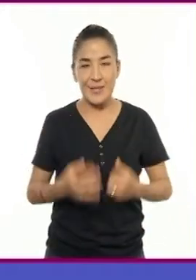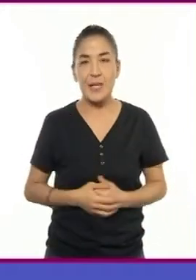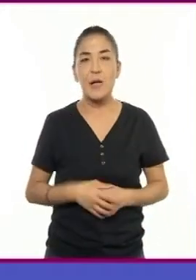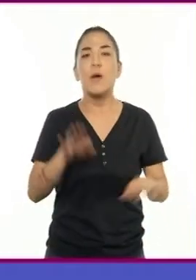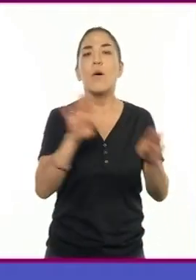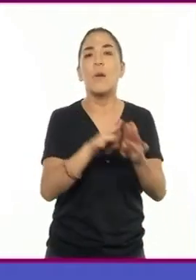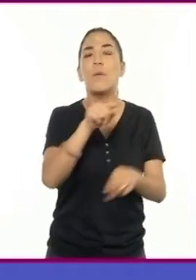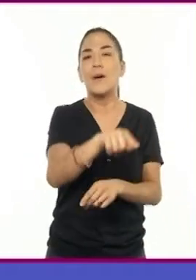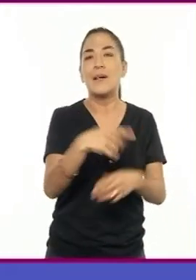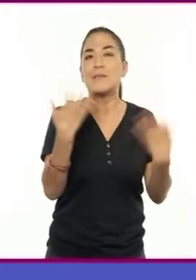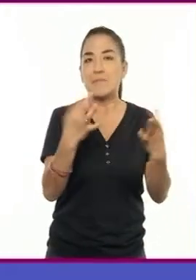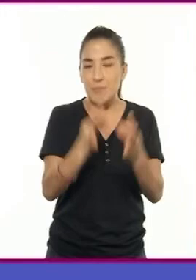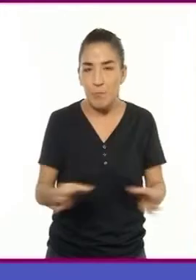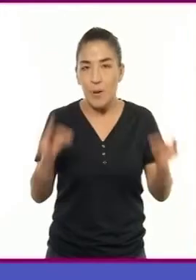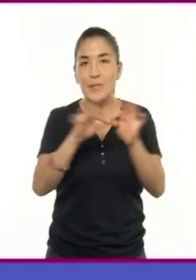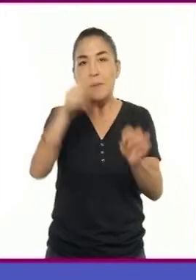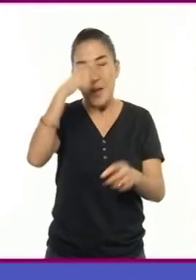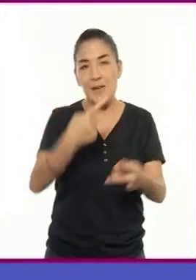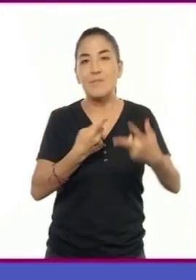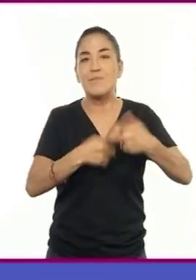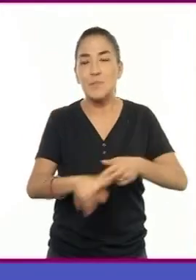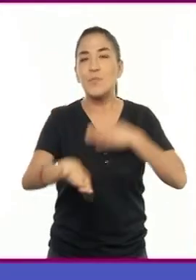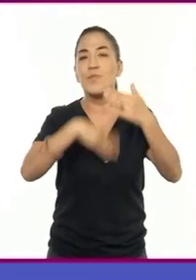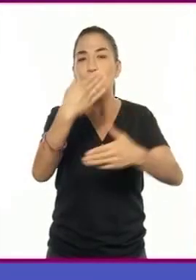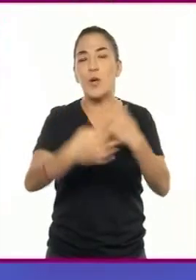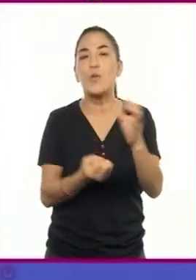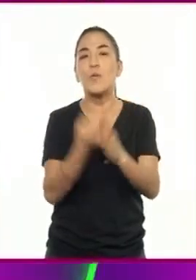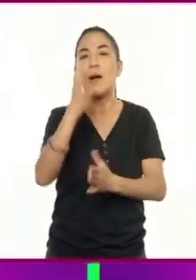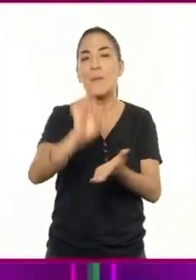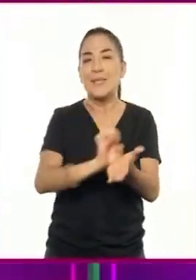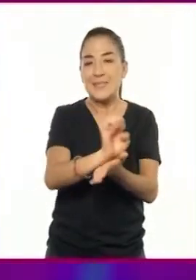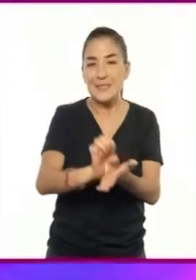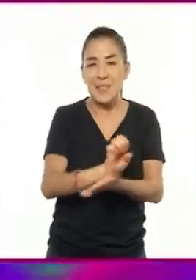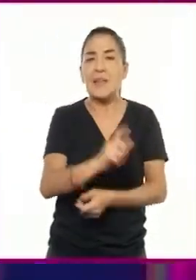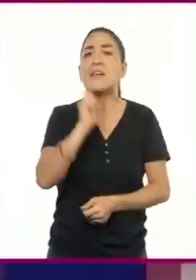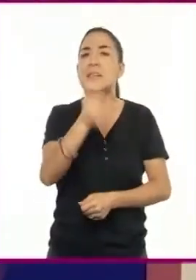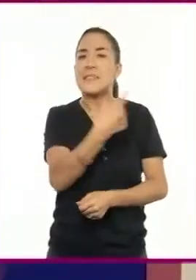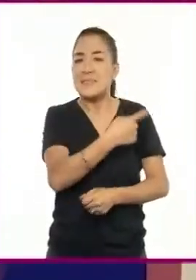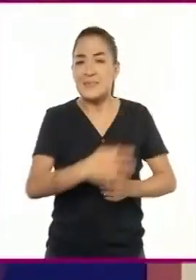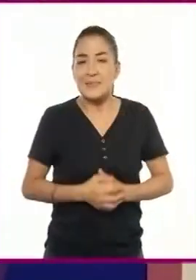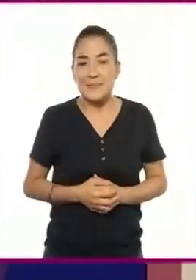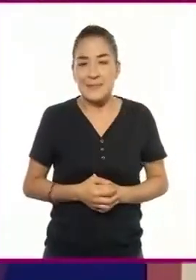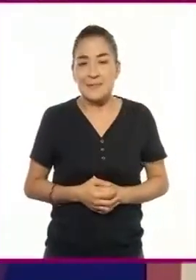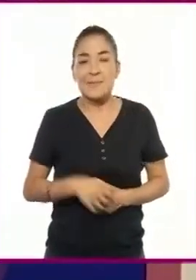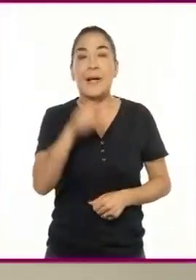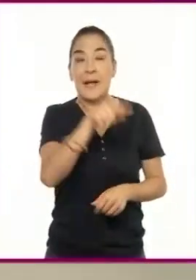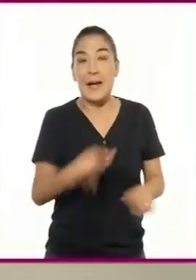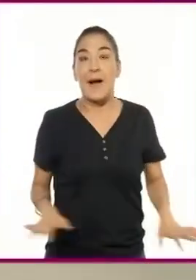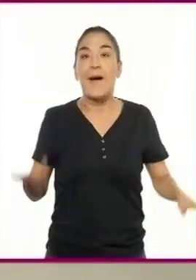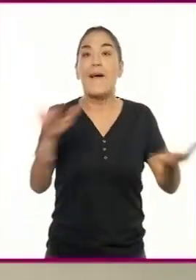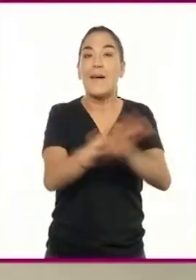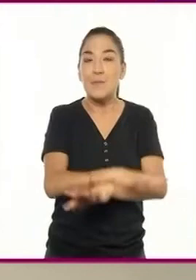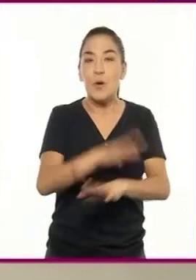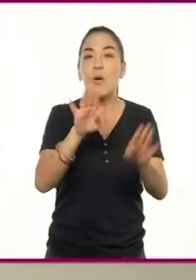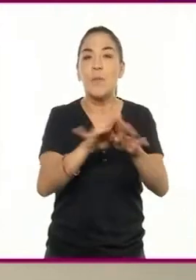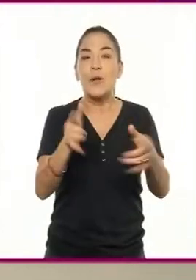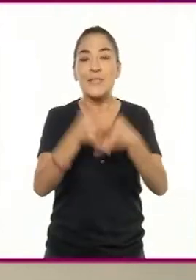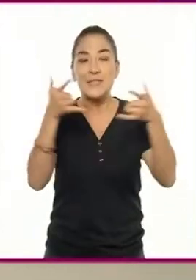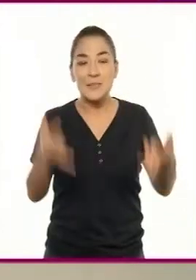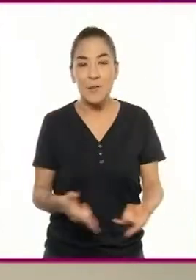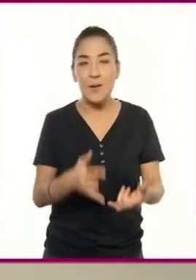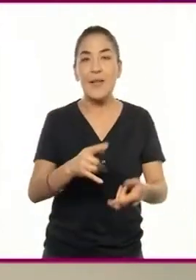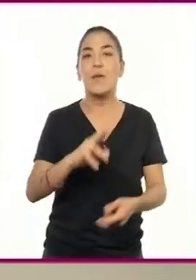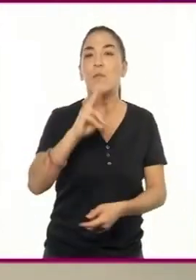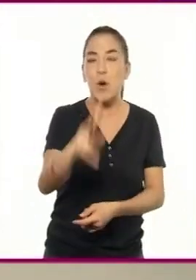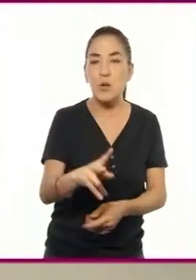es ideal para comenzar una nueva escena. ¿Ya saben qué hacer? Conviertan esta narración en una acotación